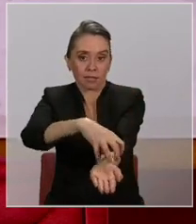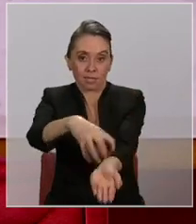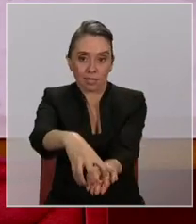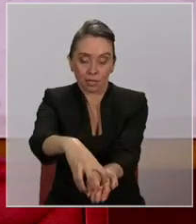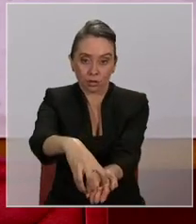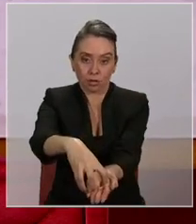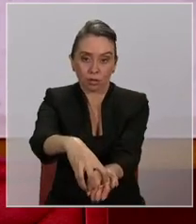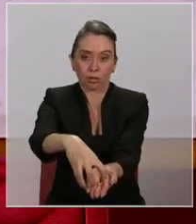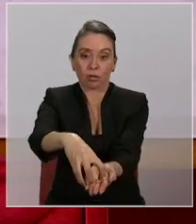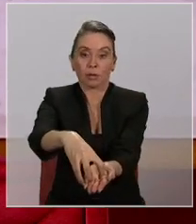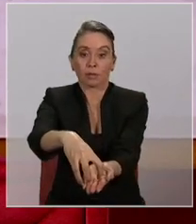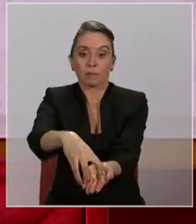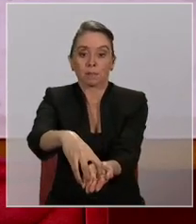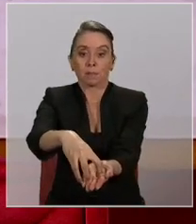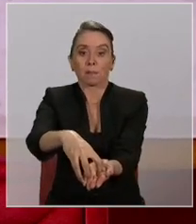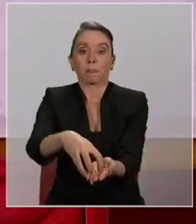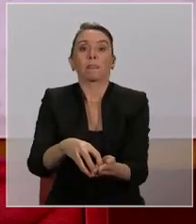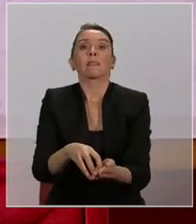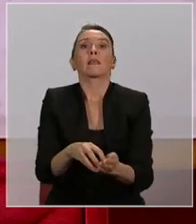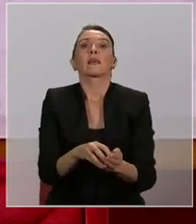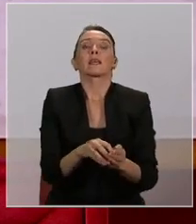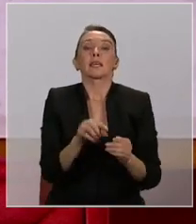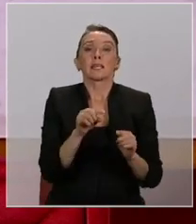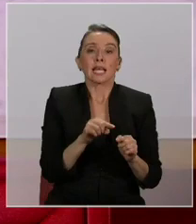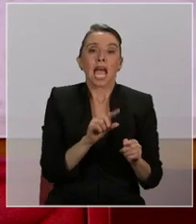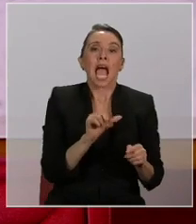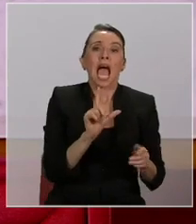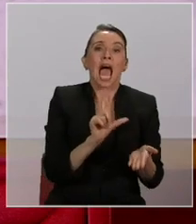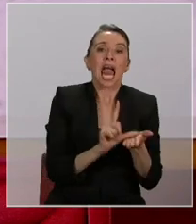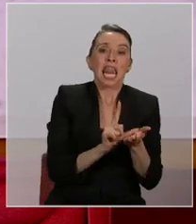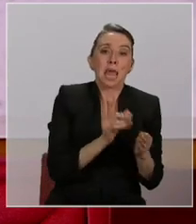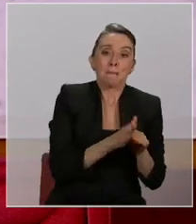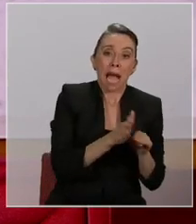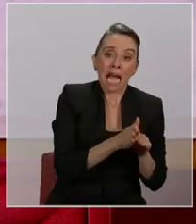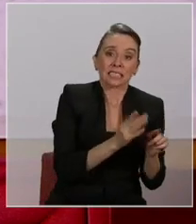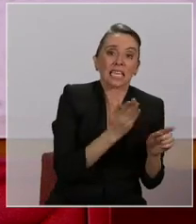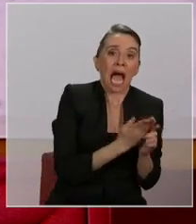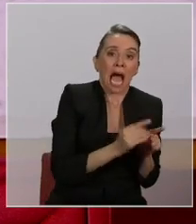vamos a extender la red Merval desde Limacha hasta La Calera.